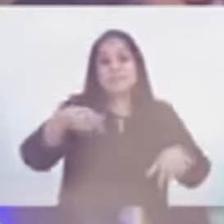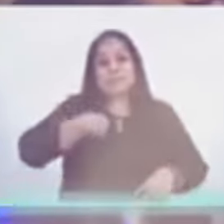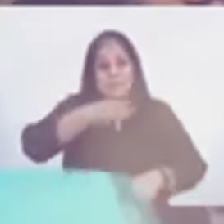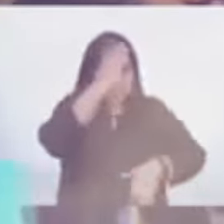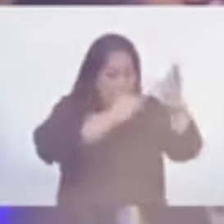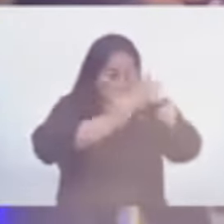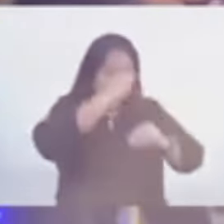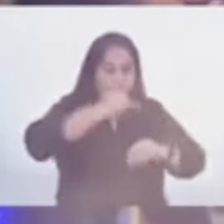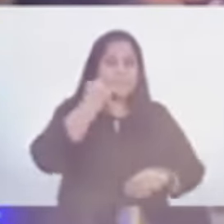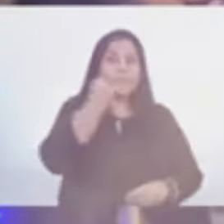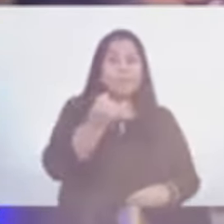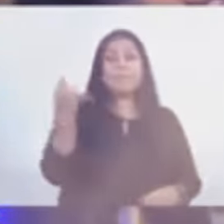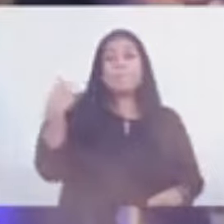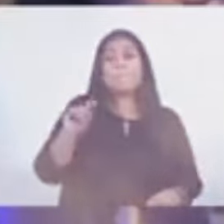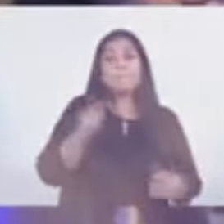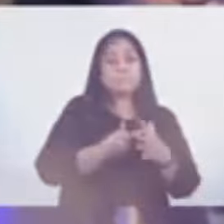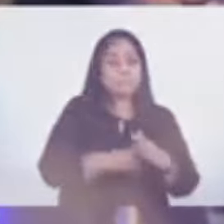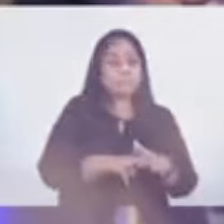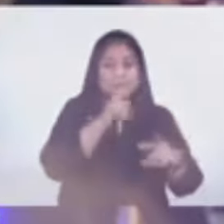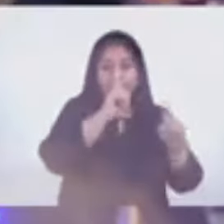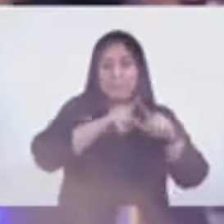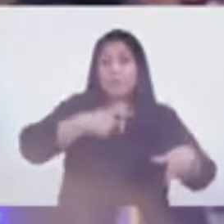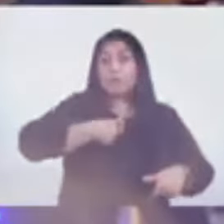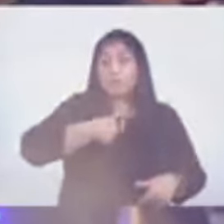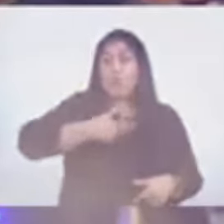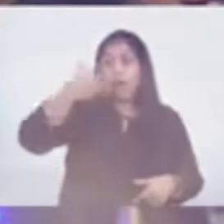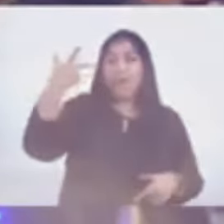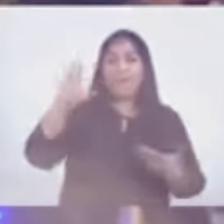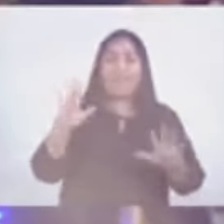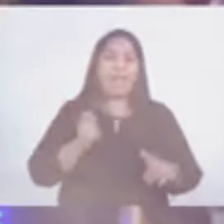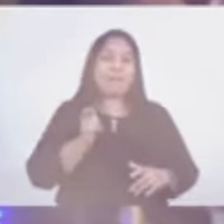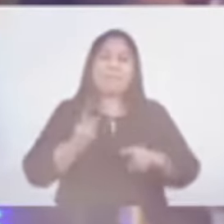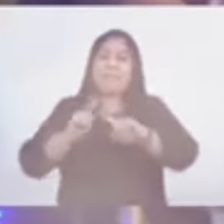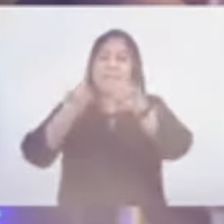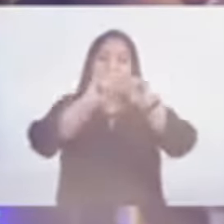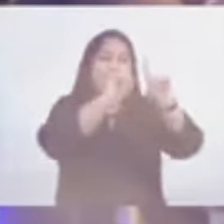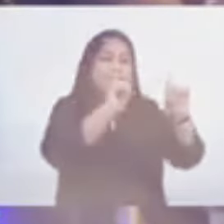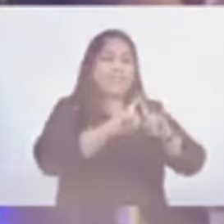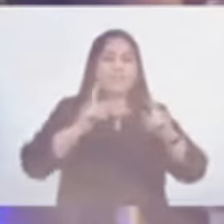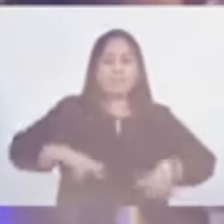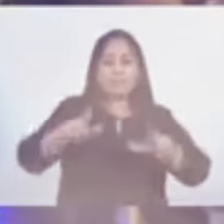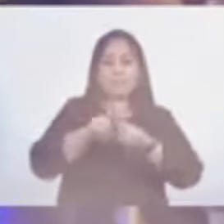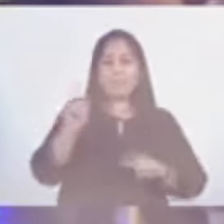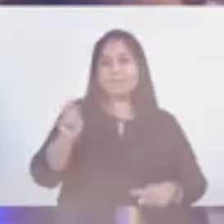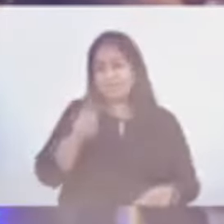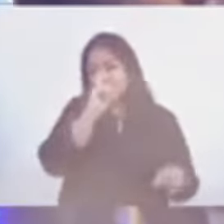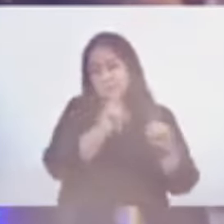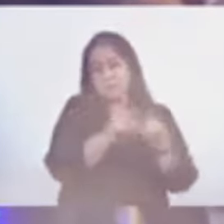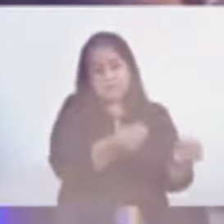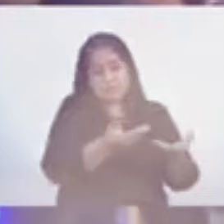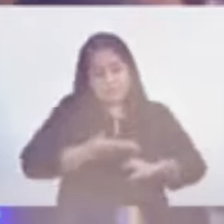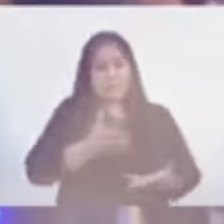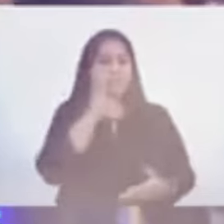aprender el idioma para empezar, con el que hice amigos que venían de distintas partes del mundo, y que me dio una